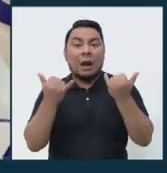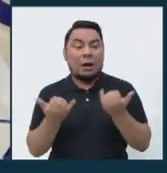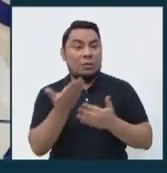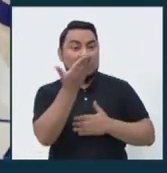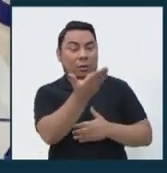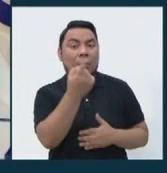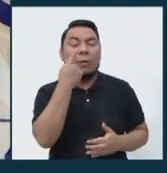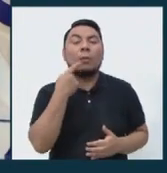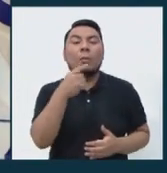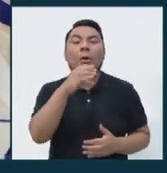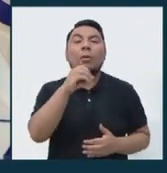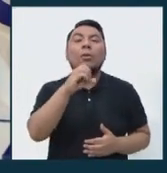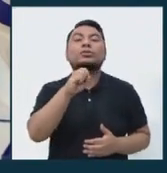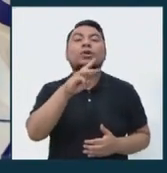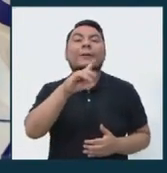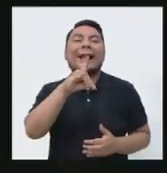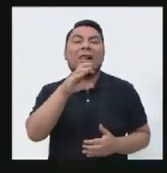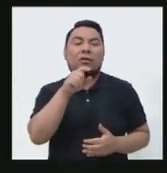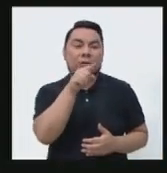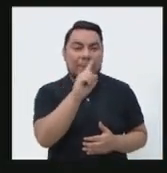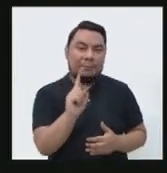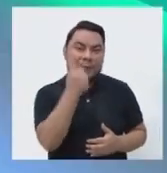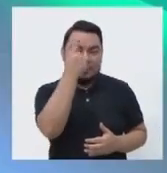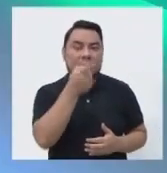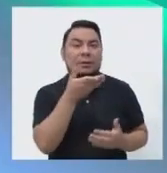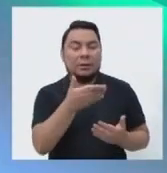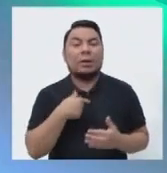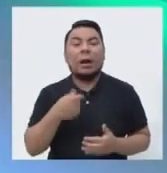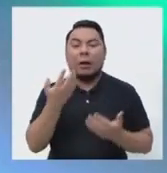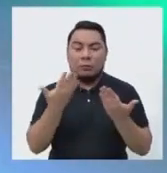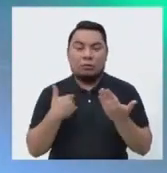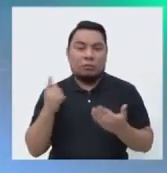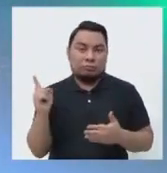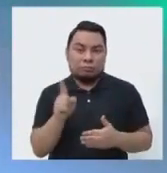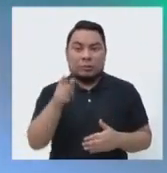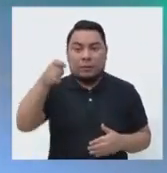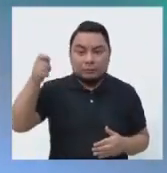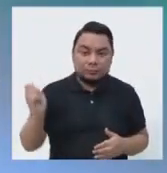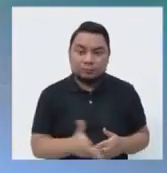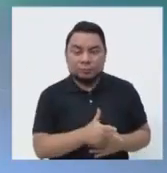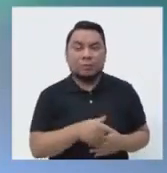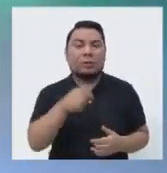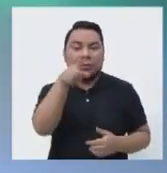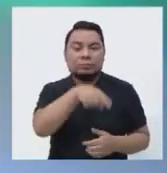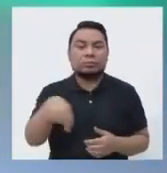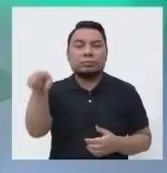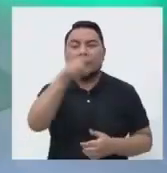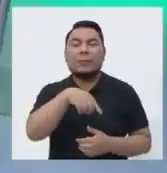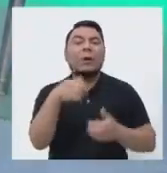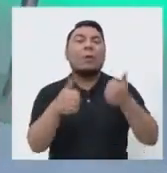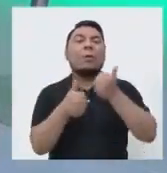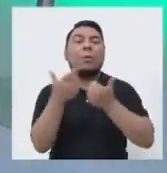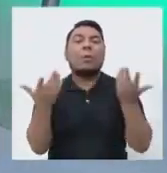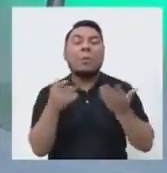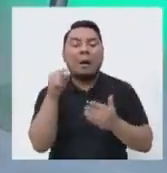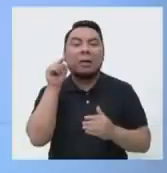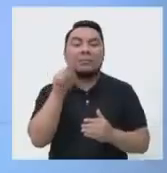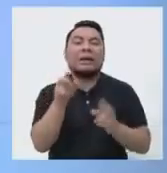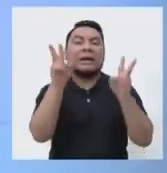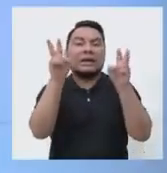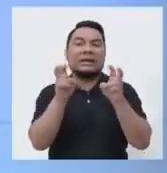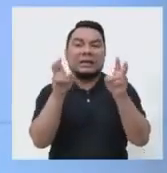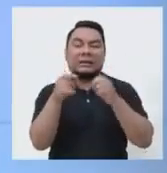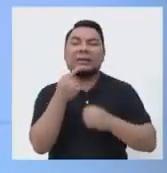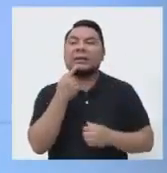del candidato Osvaldo Martín Moreno Rivera. Vamos a mover la ruleta para conocer cuál de estos temas